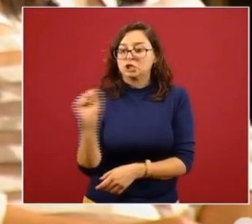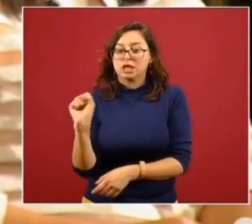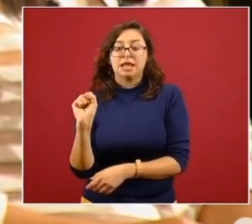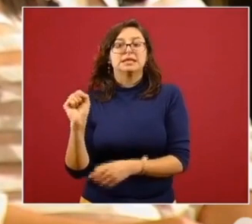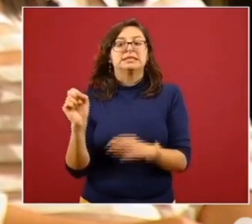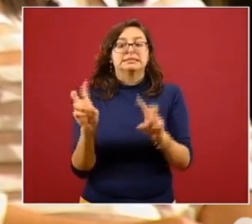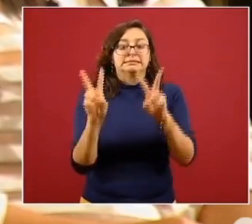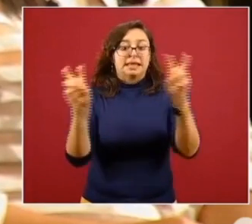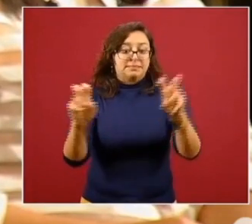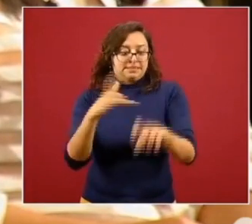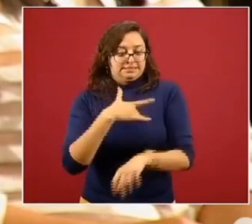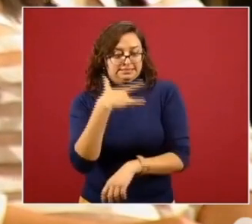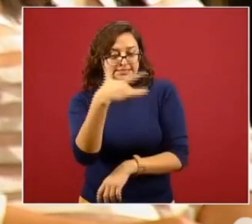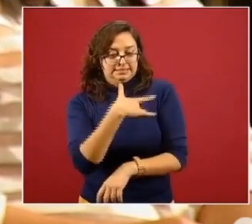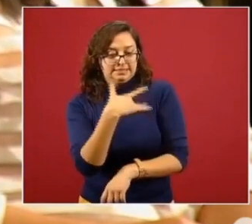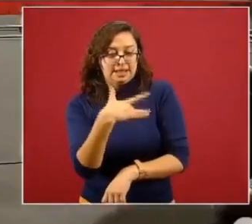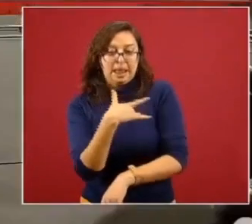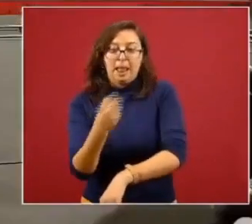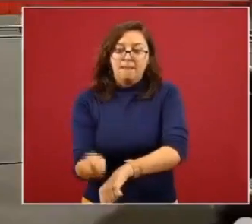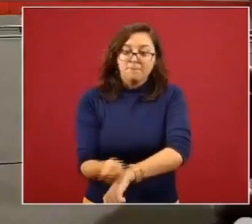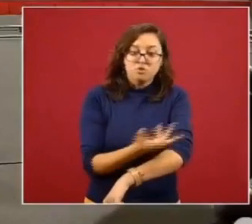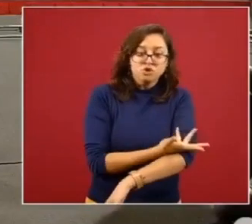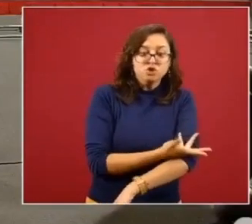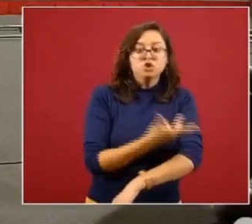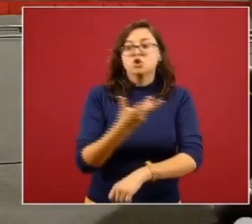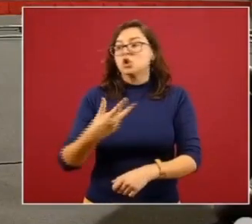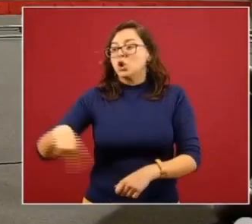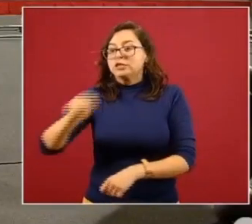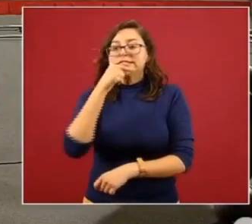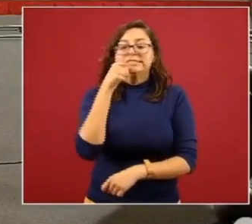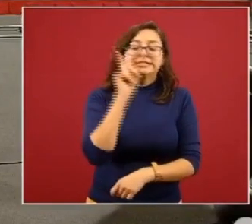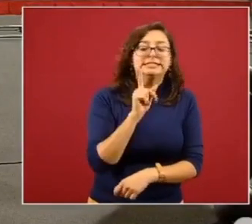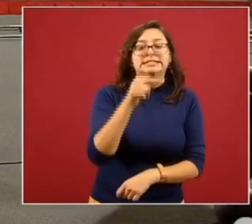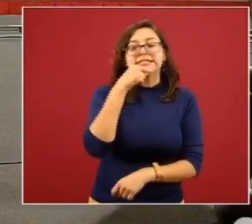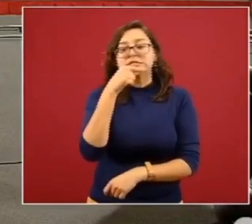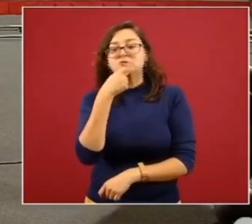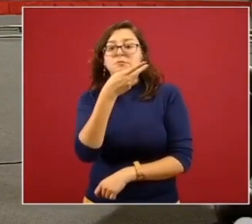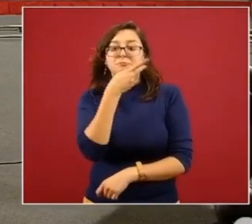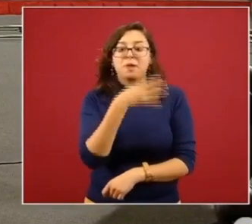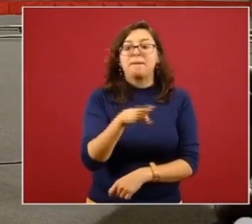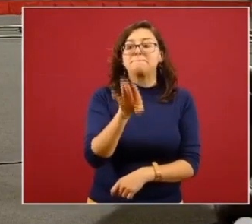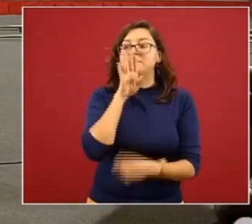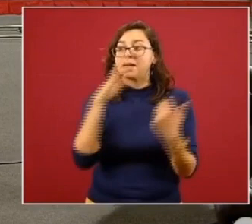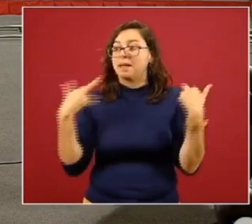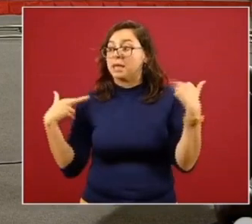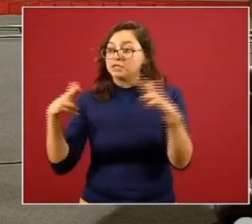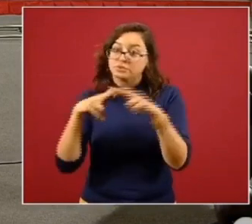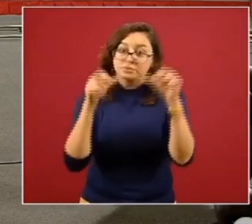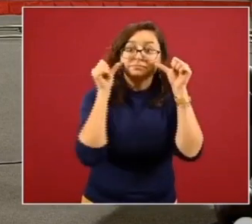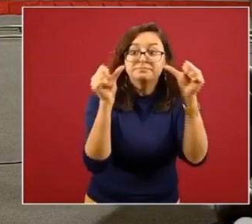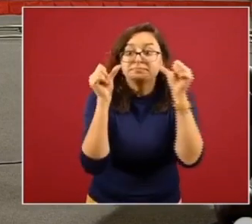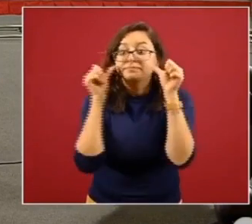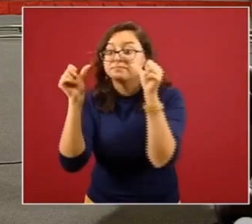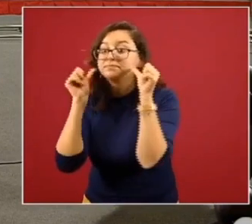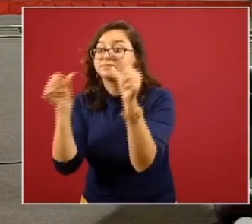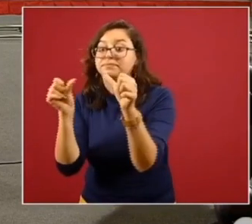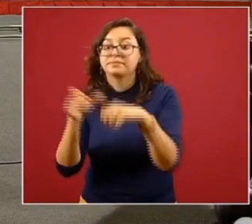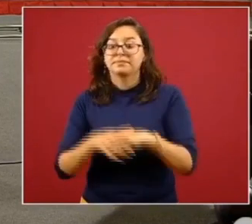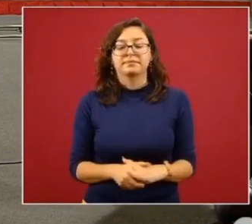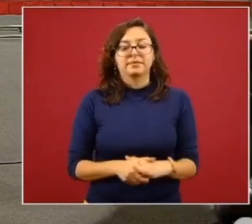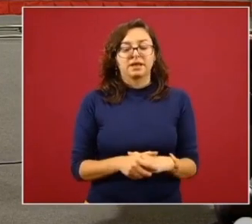emocionales de niños, niñas, padres de familia y maestros? Muchísimas gracias, Mario.